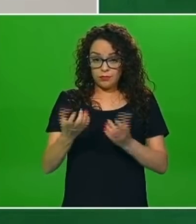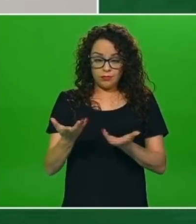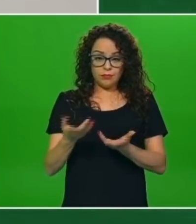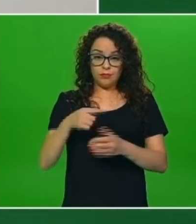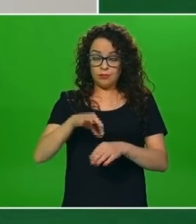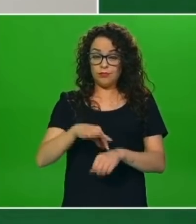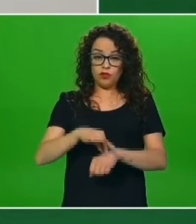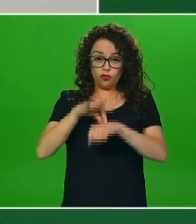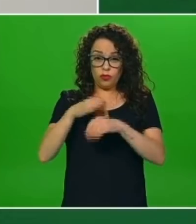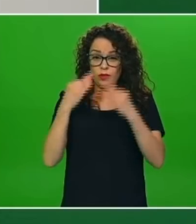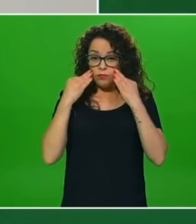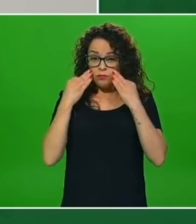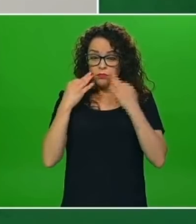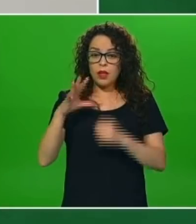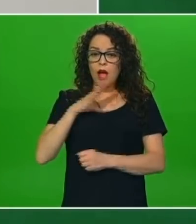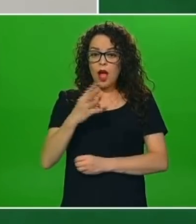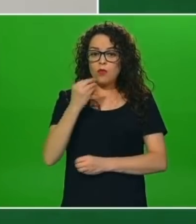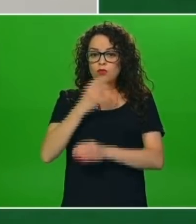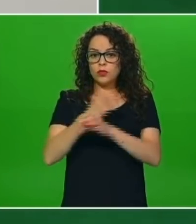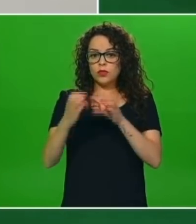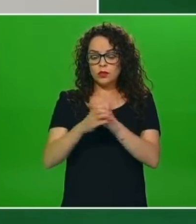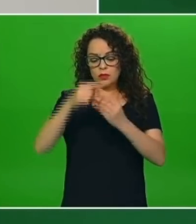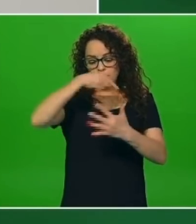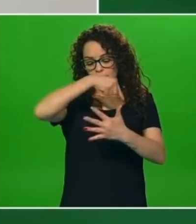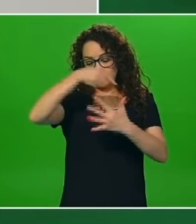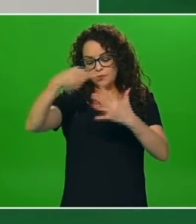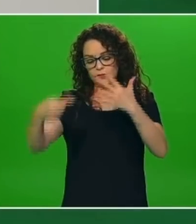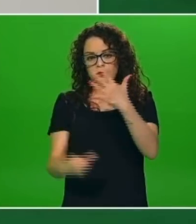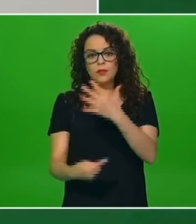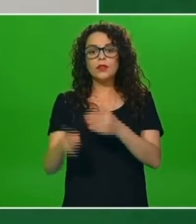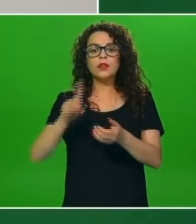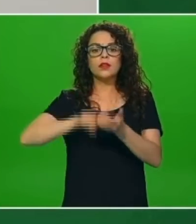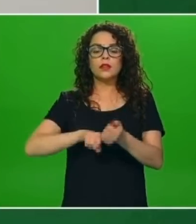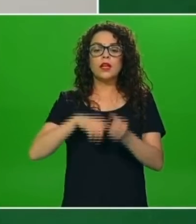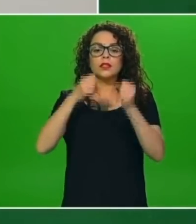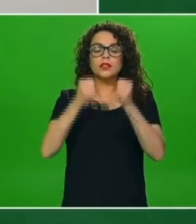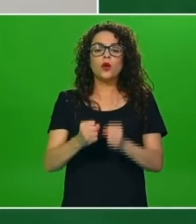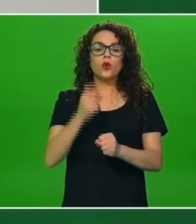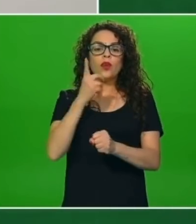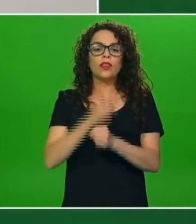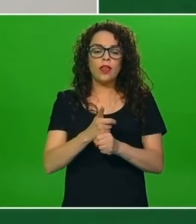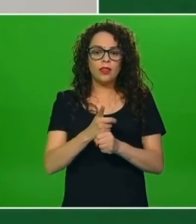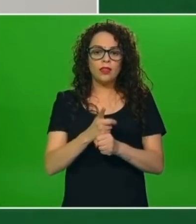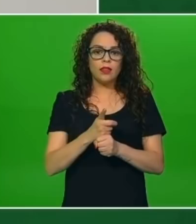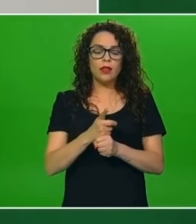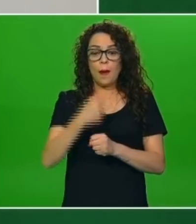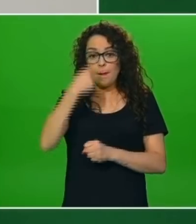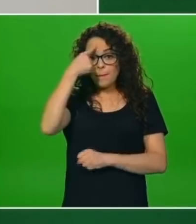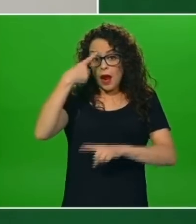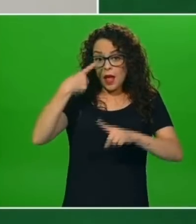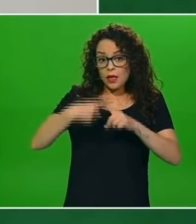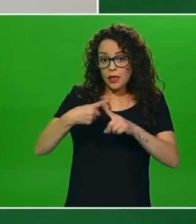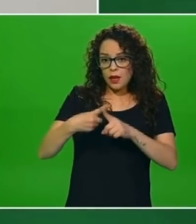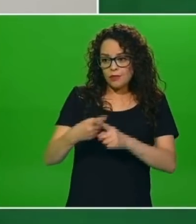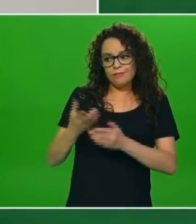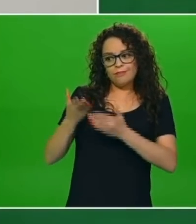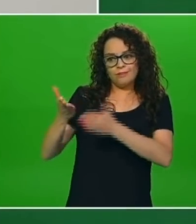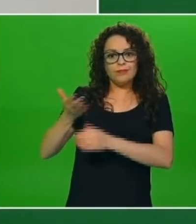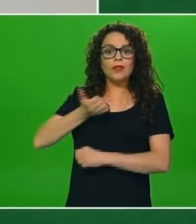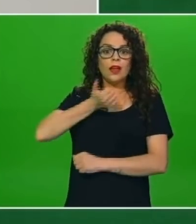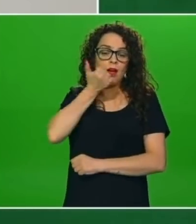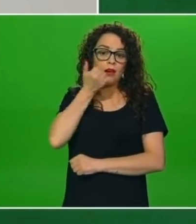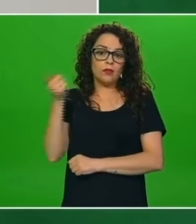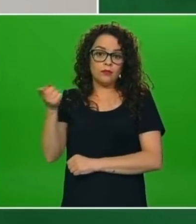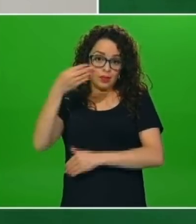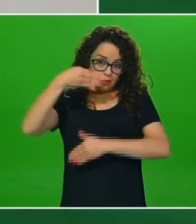varios elementos de seguridad. Y hablamos de seguridad, pues obviamente para los alumnos, que son los que regresarían a las